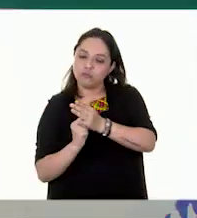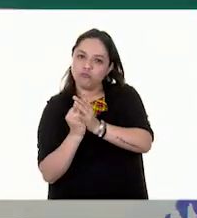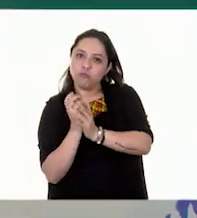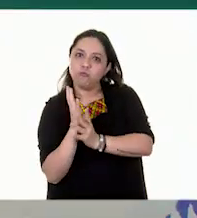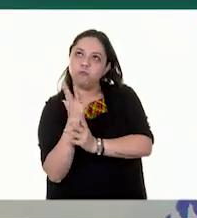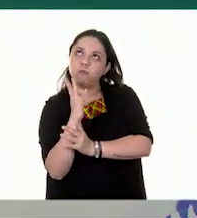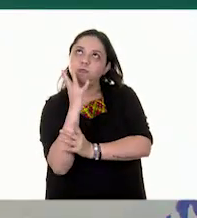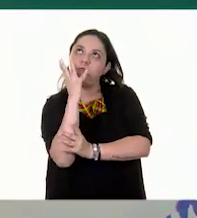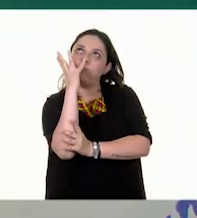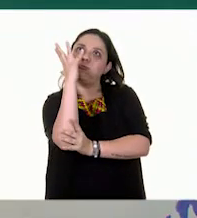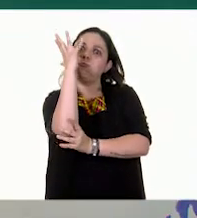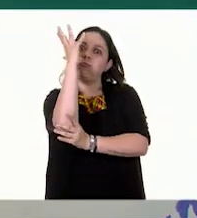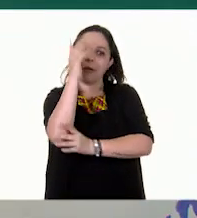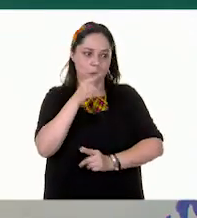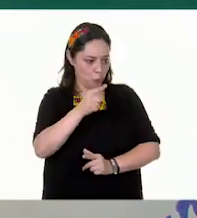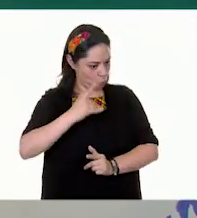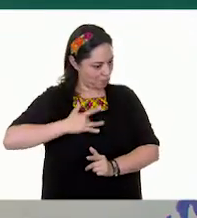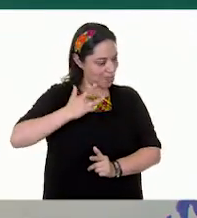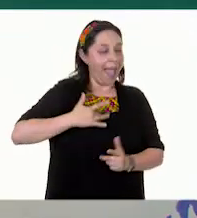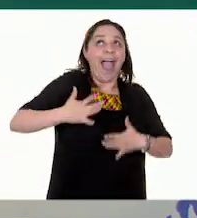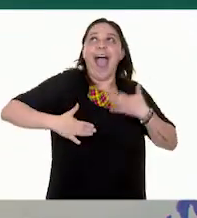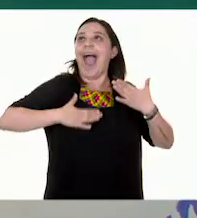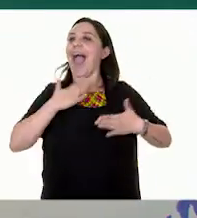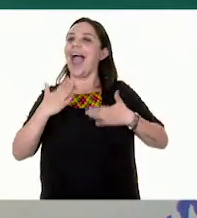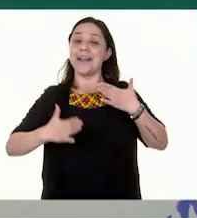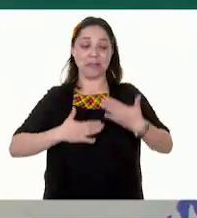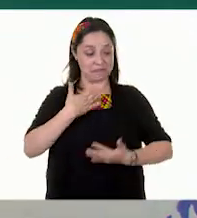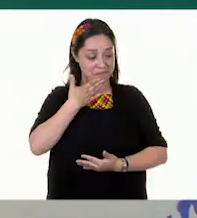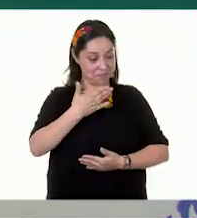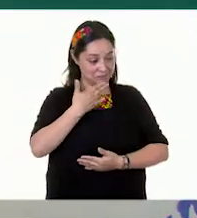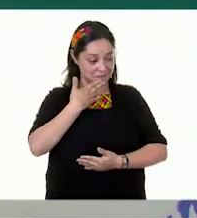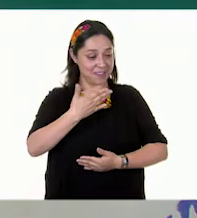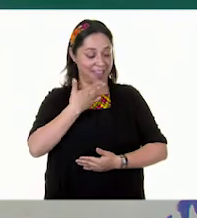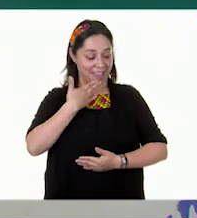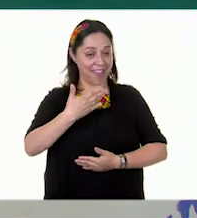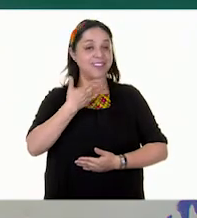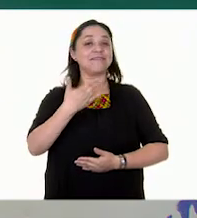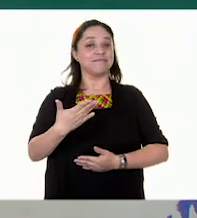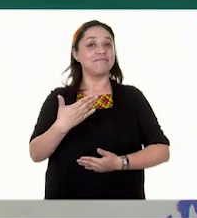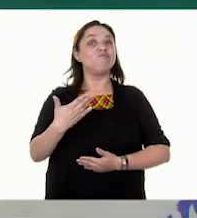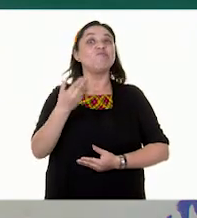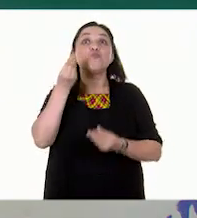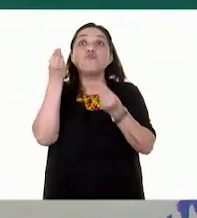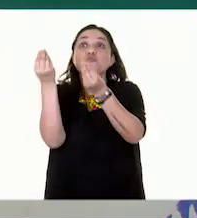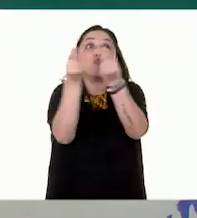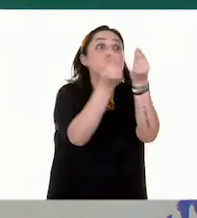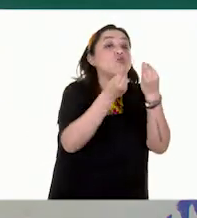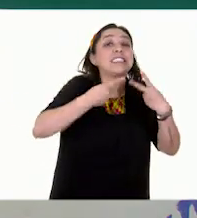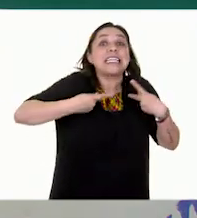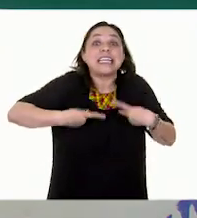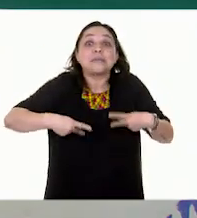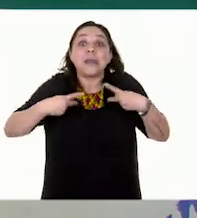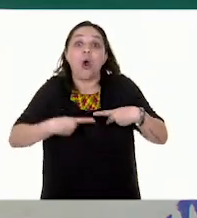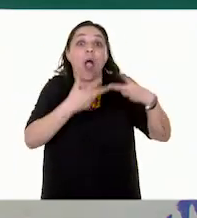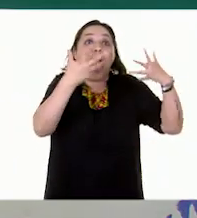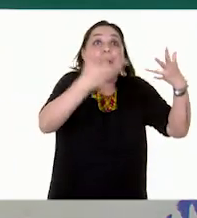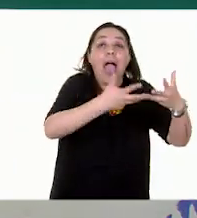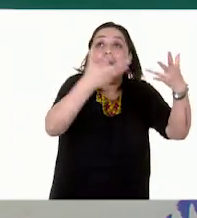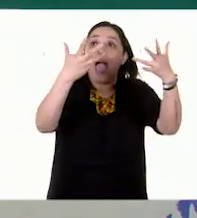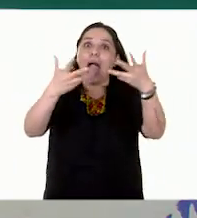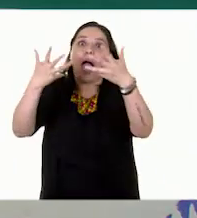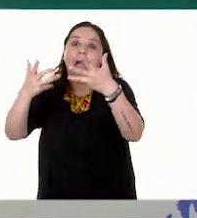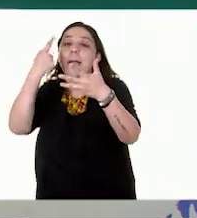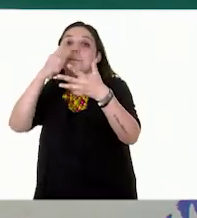bueno que estás motivada, Gloria, a participar. Necesitamos muchas manos para que juntas en esta